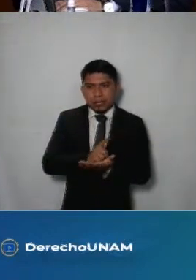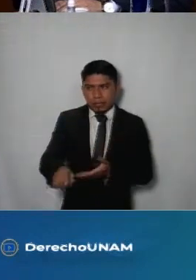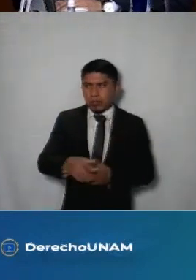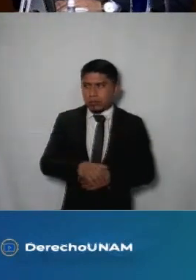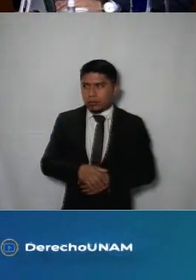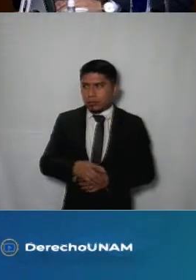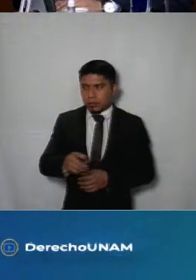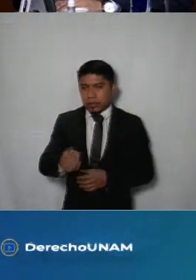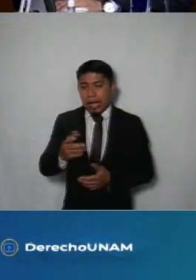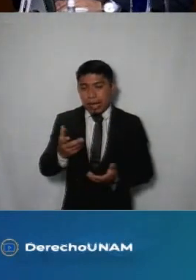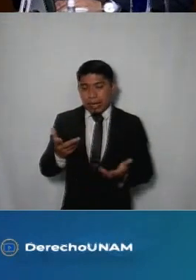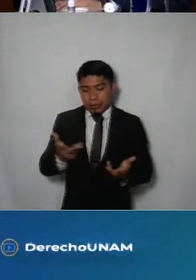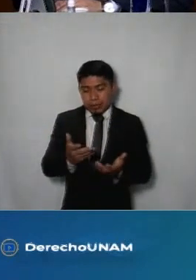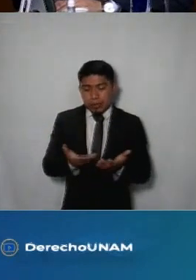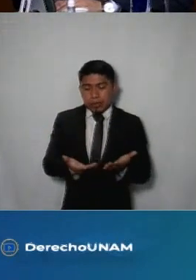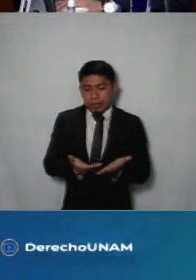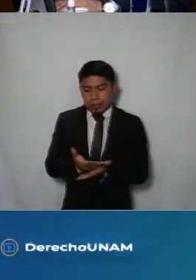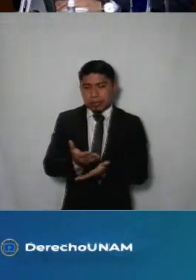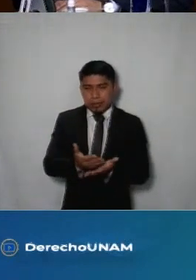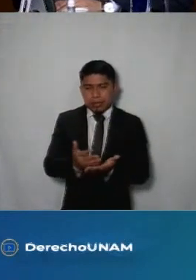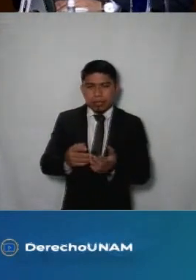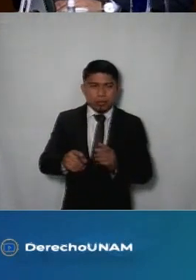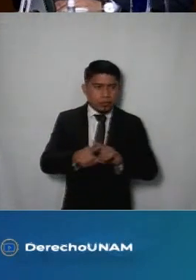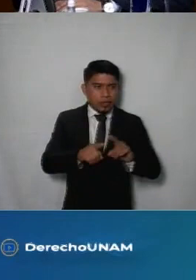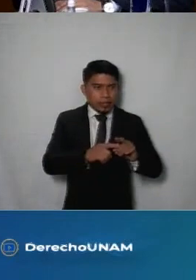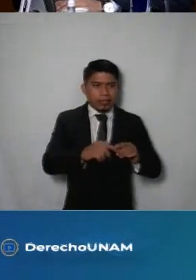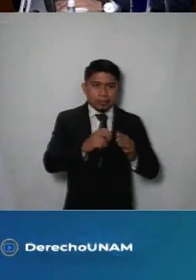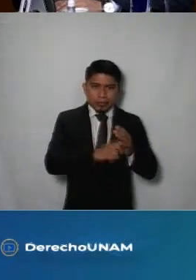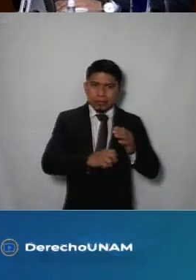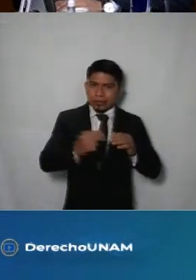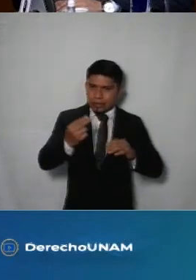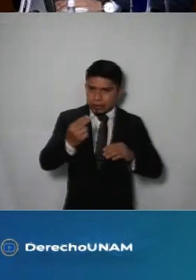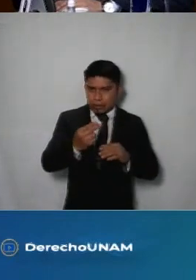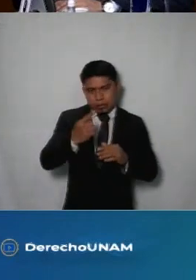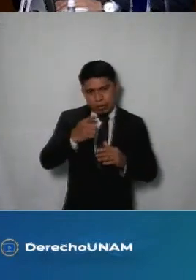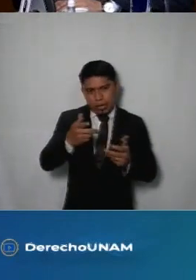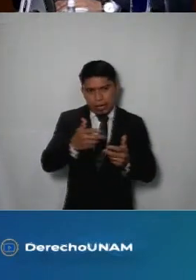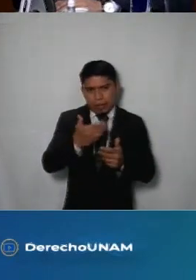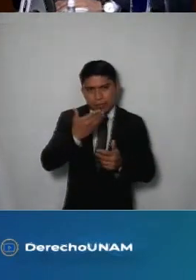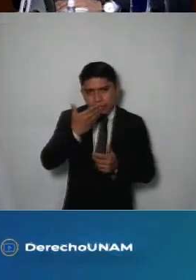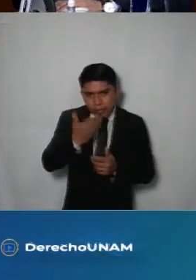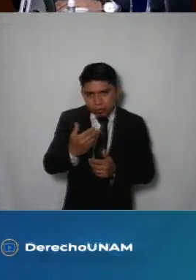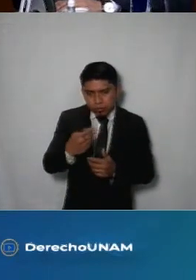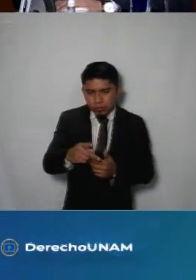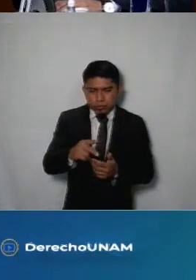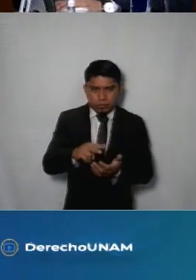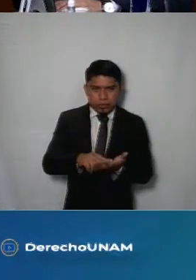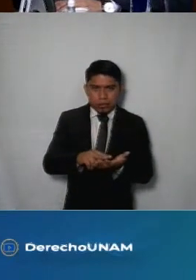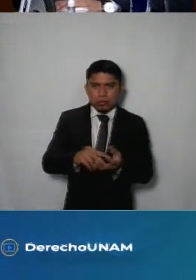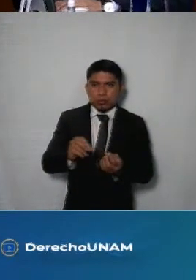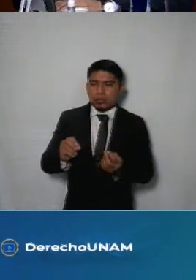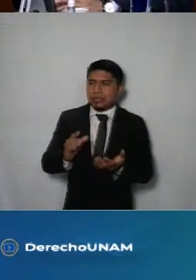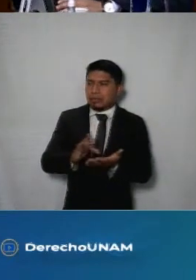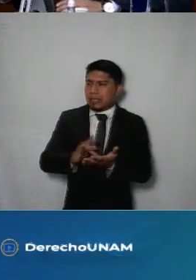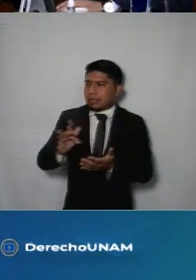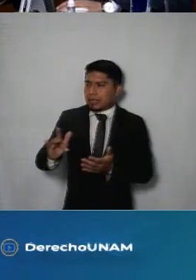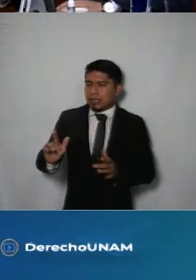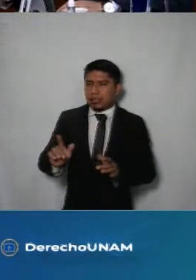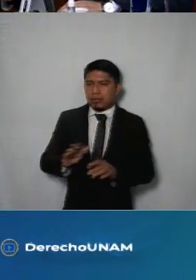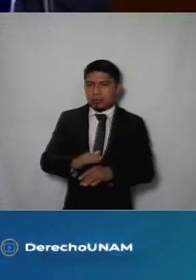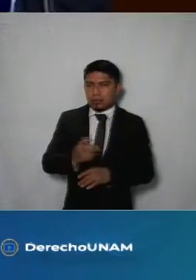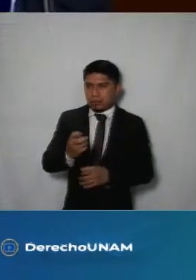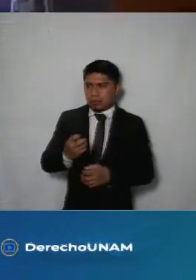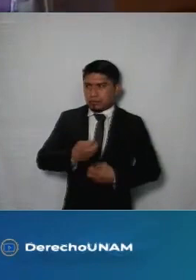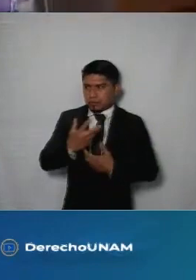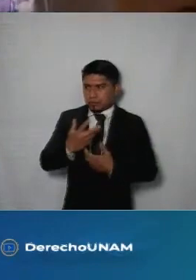derechos se toman en cuenta la accesibilidad y los ajustes razonables que hagan efectivo su pleno ejercicio muchas gracias presidente